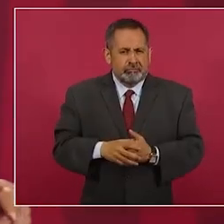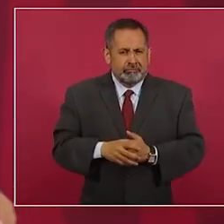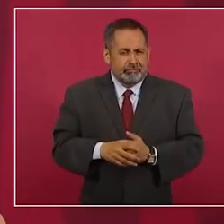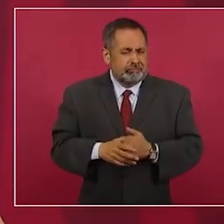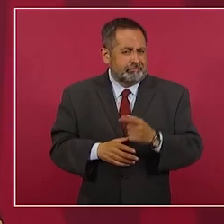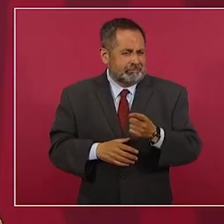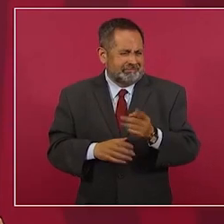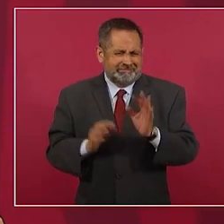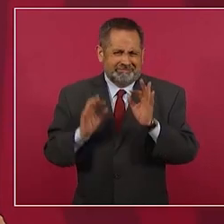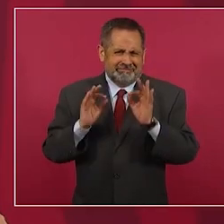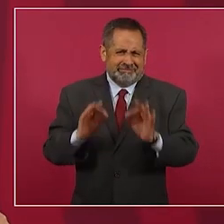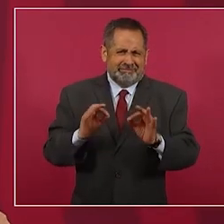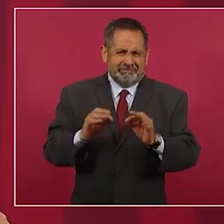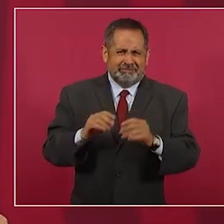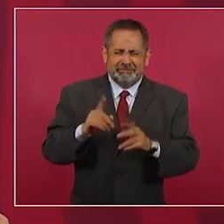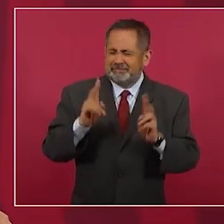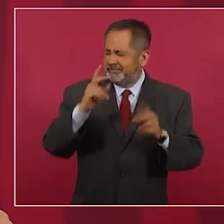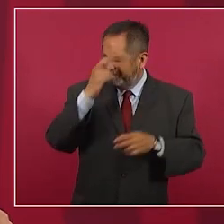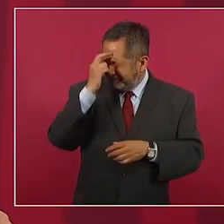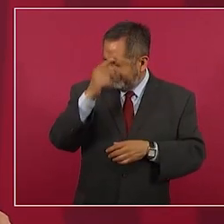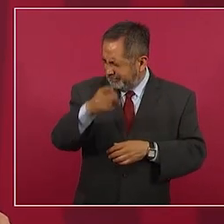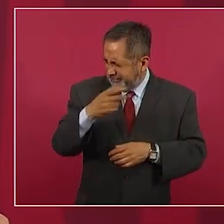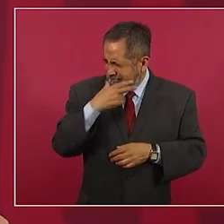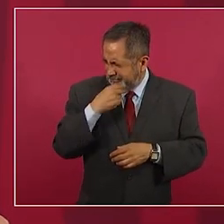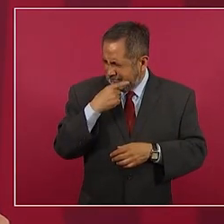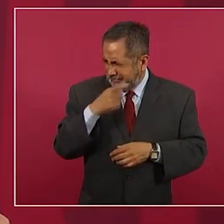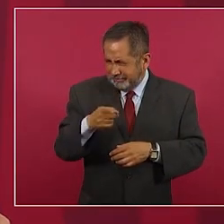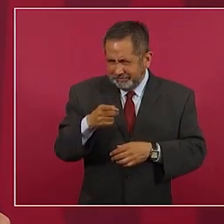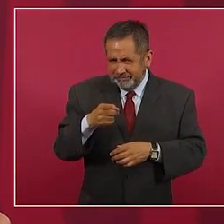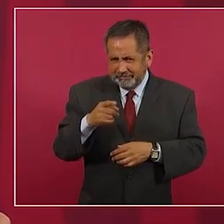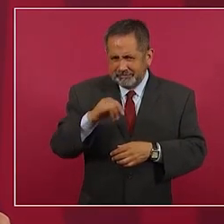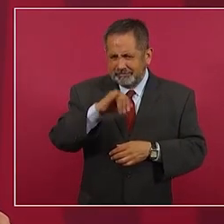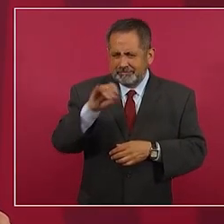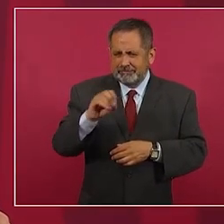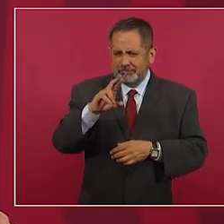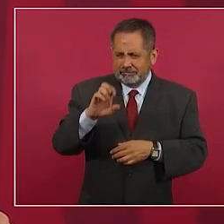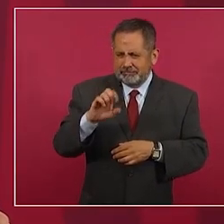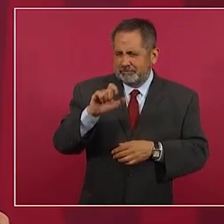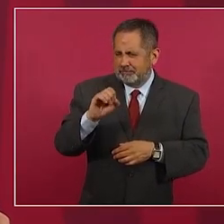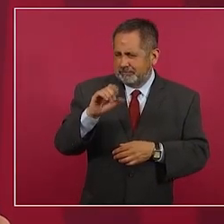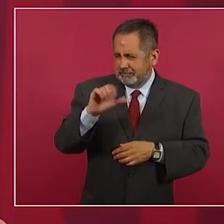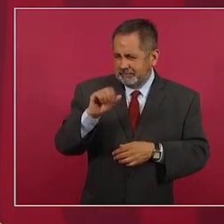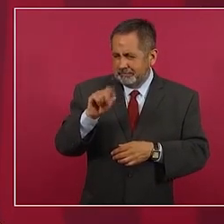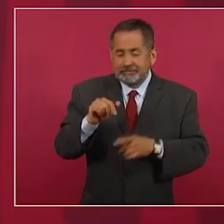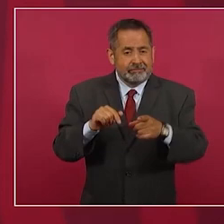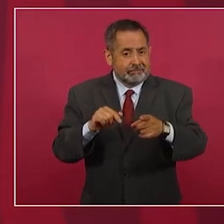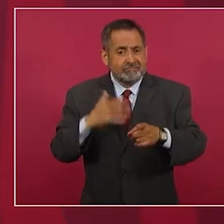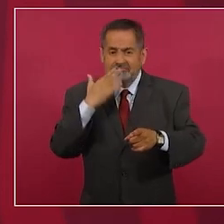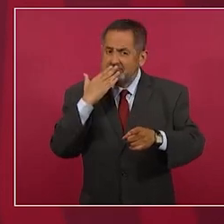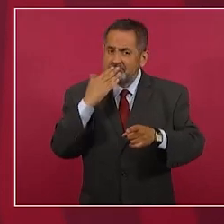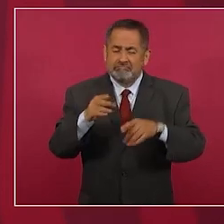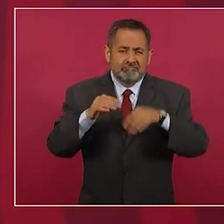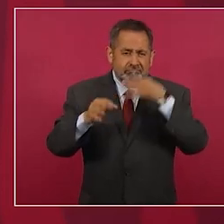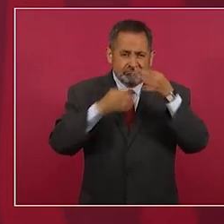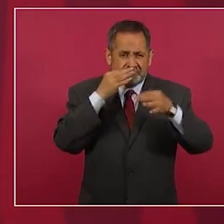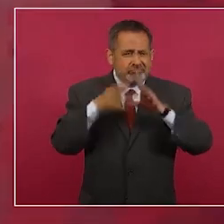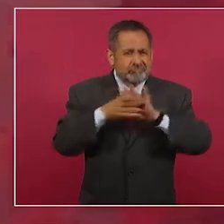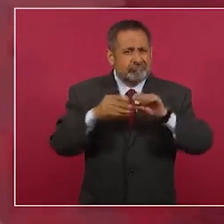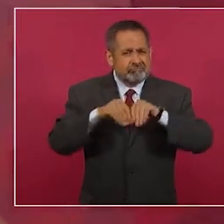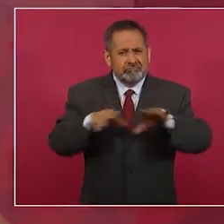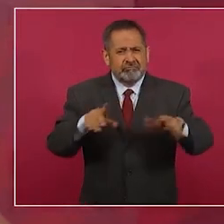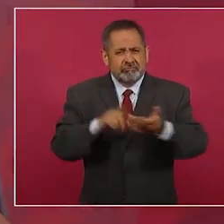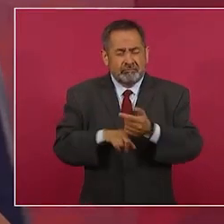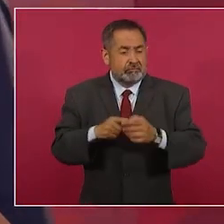había un ingeniero Jorge Lea sí sí